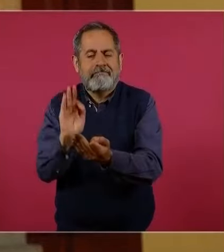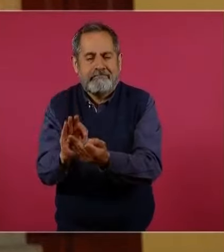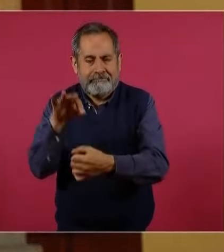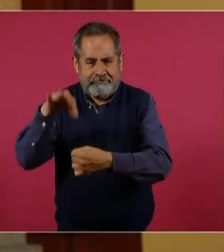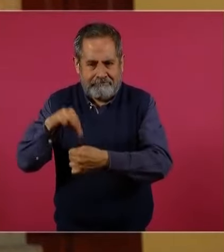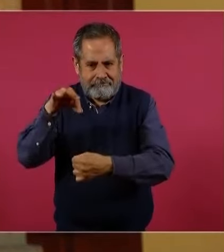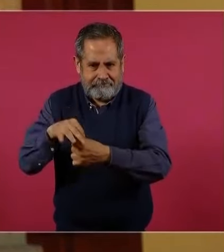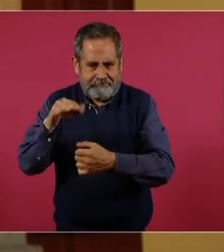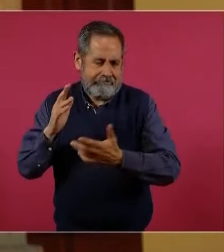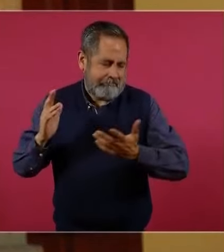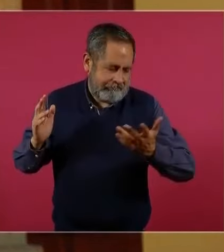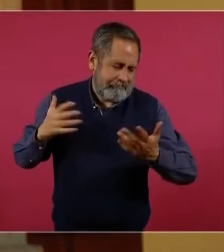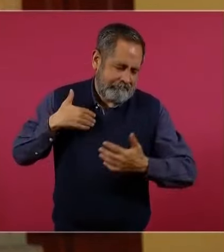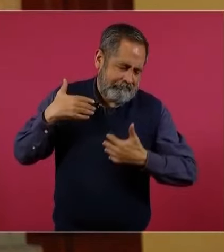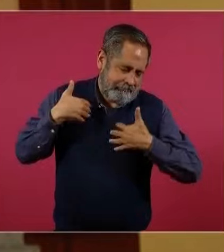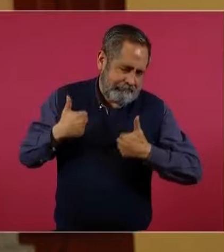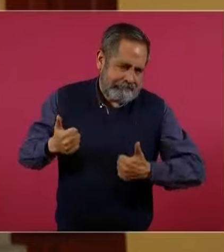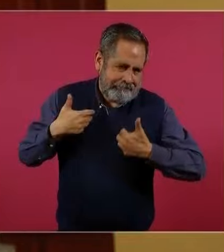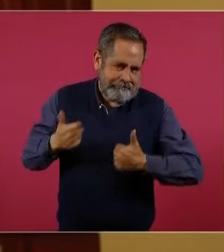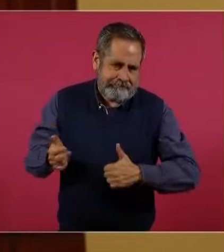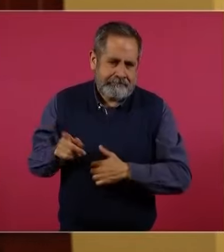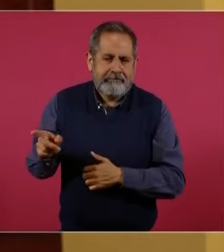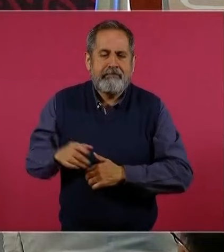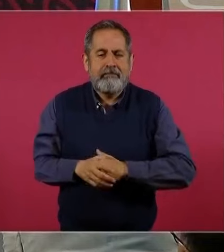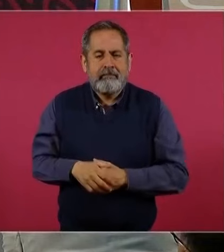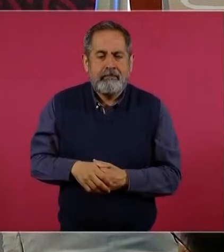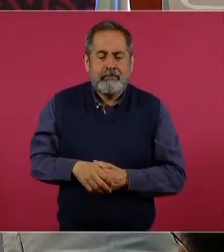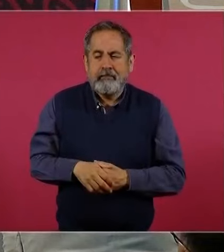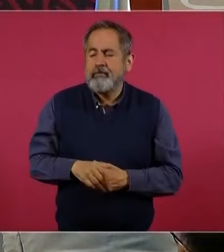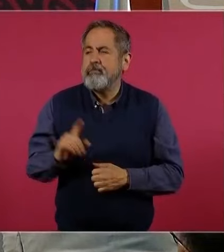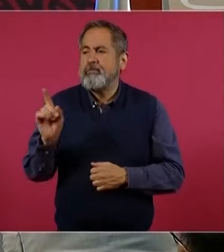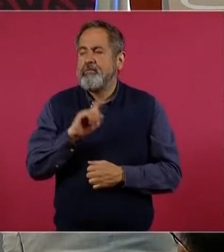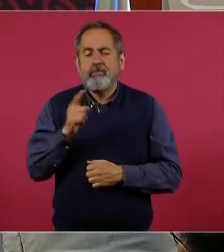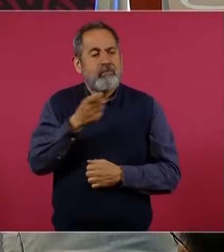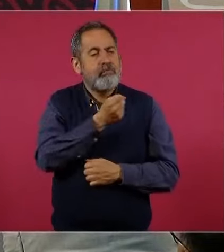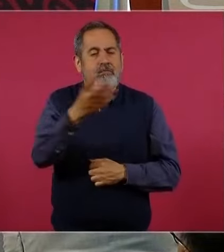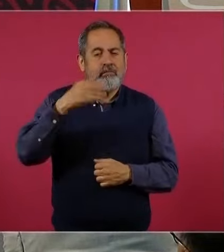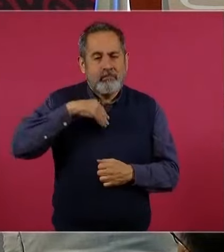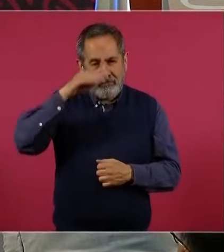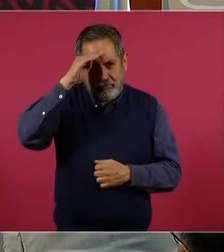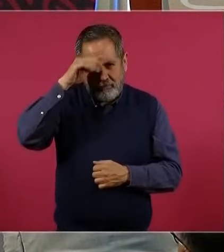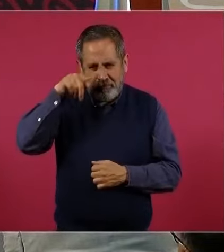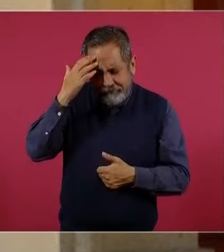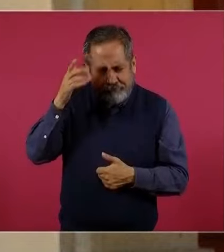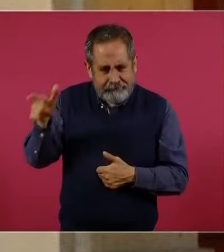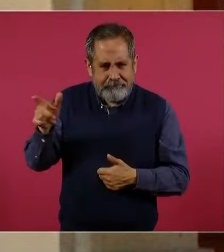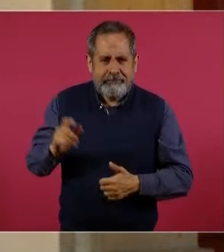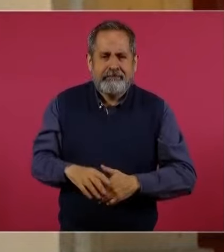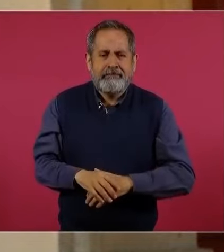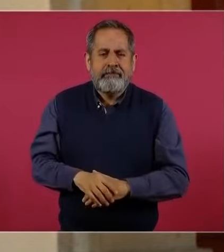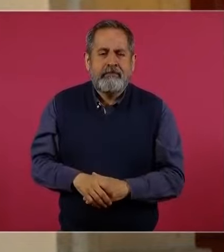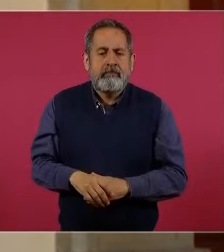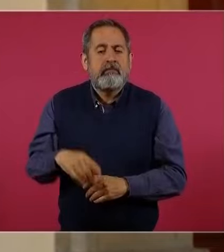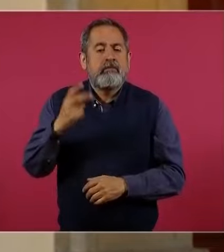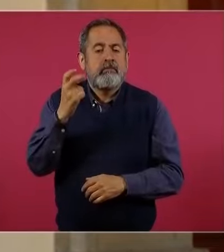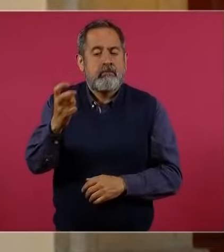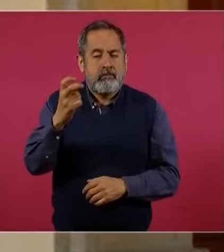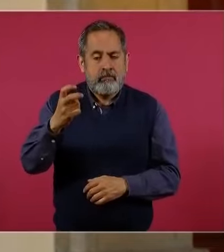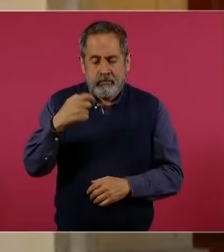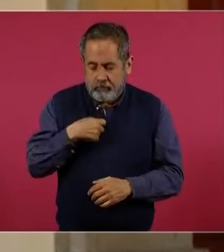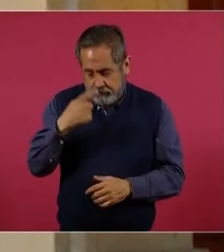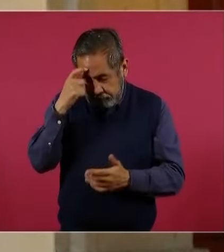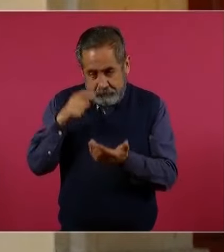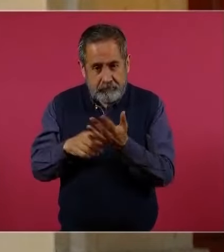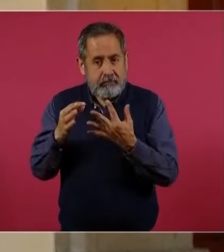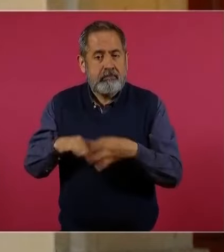y que no es, como algunos piensan, un obcecado. Por eso mismo considero